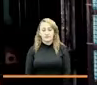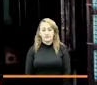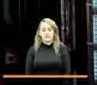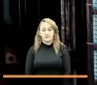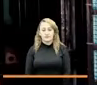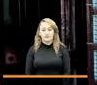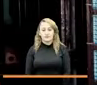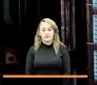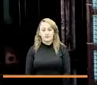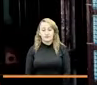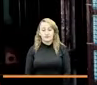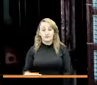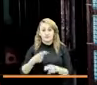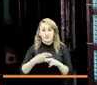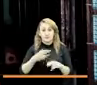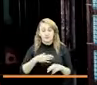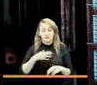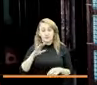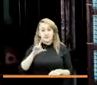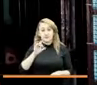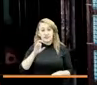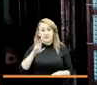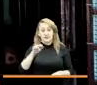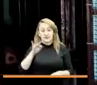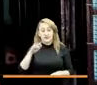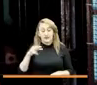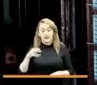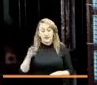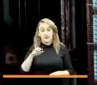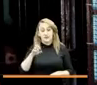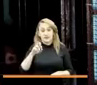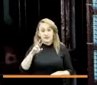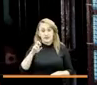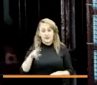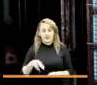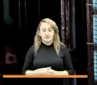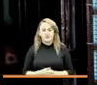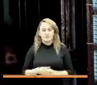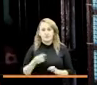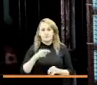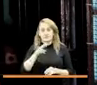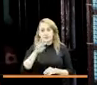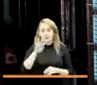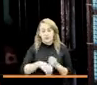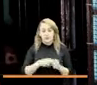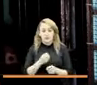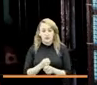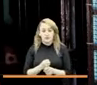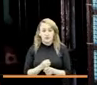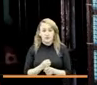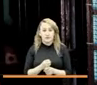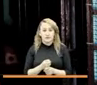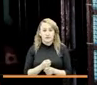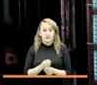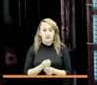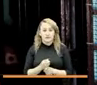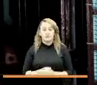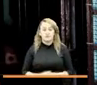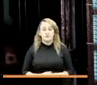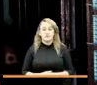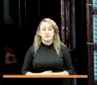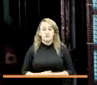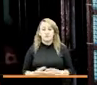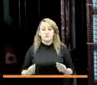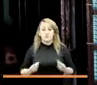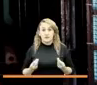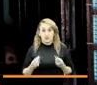Mi nombre es Elizabeth Pérez Guerrero, tengo 24 años, vivo aquí